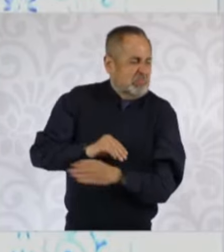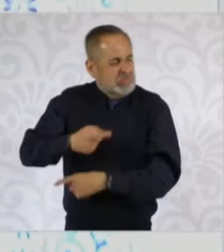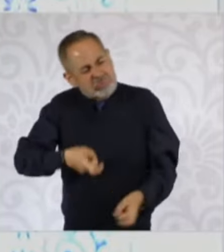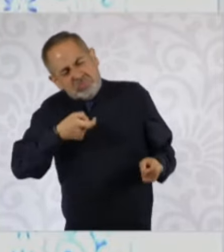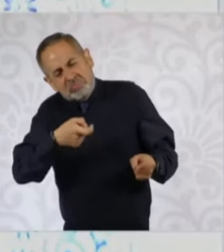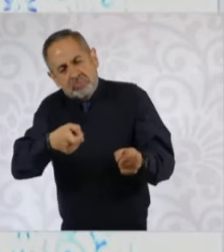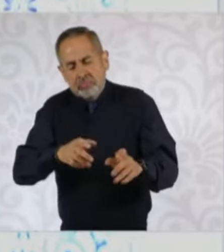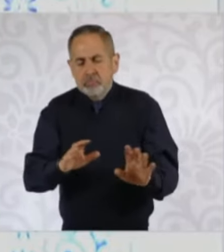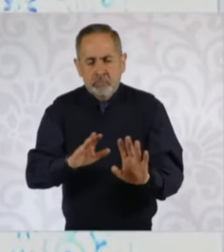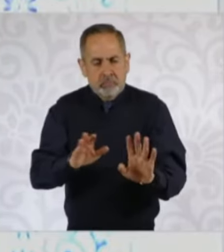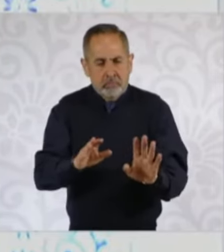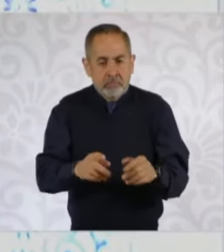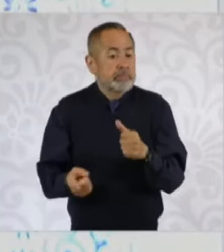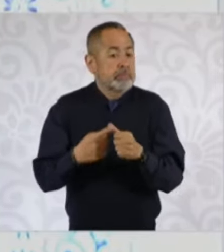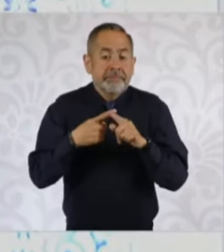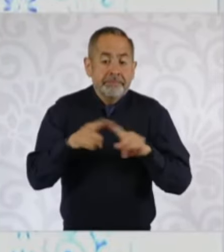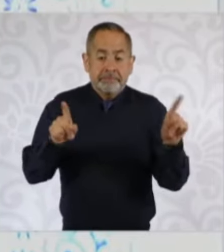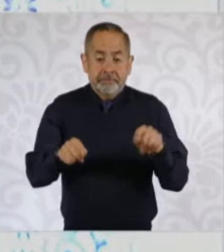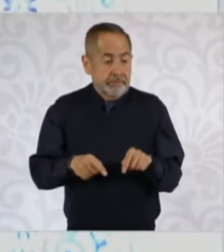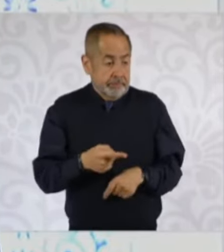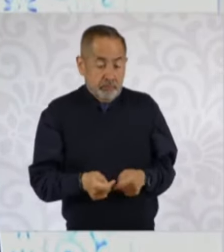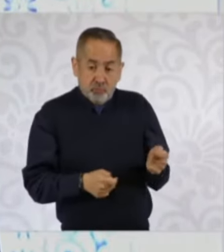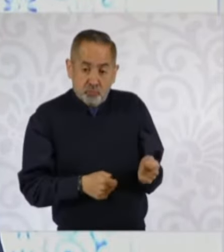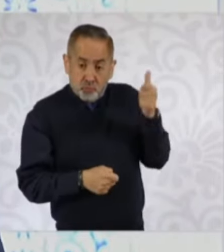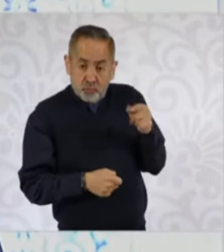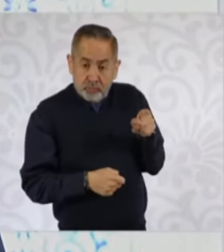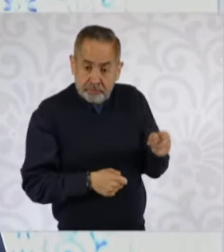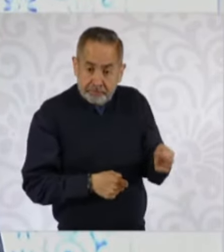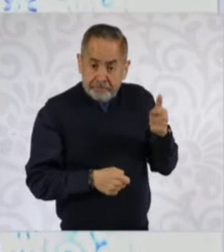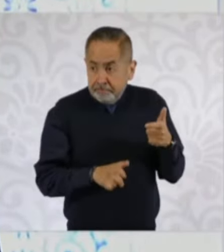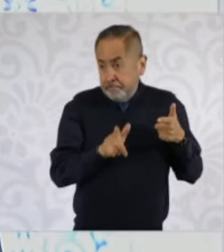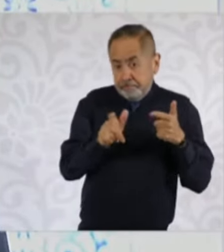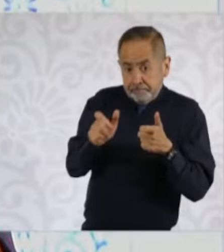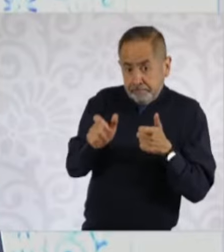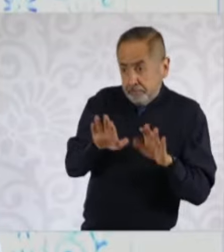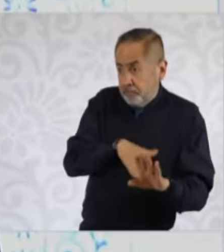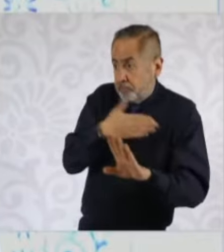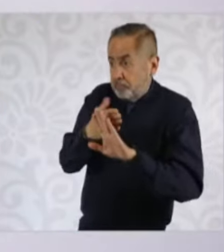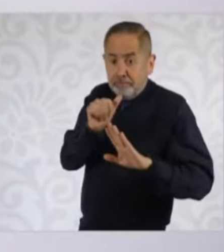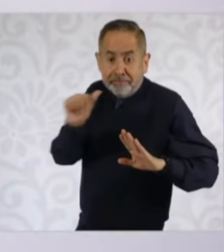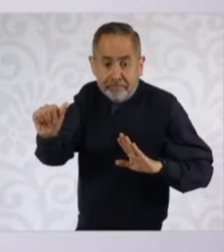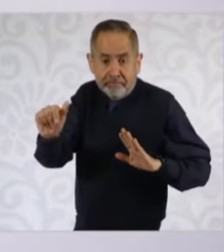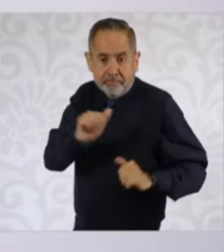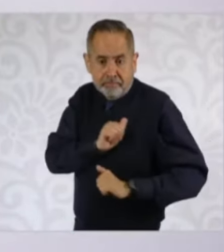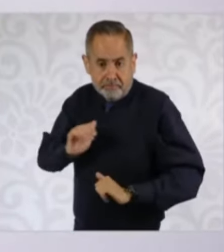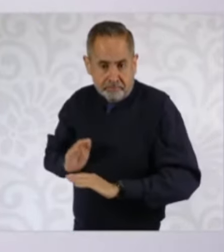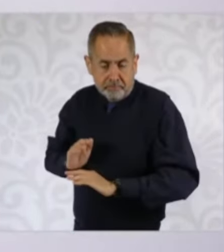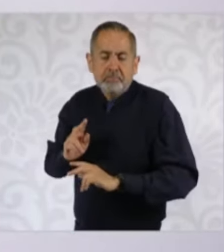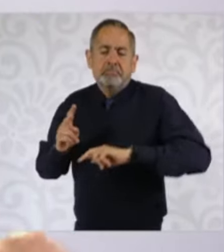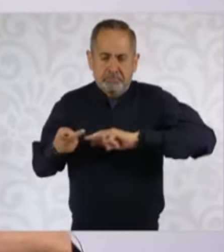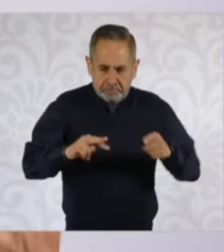violencia cuando son atacadas las Fuerzas Armadas. Entonces, en todos los casos en donde hay una presunta irregularidad,